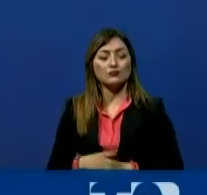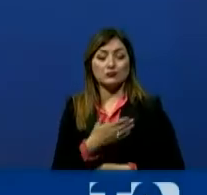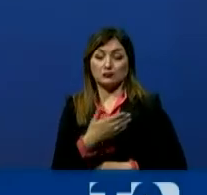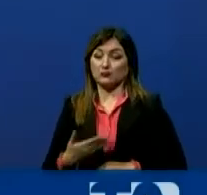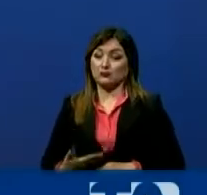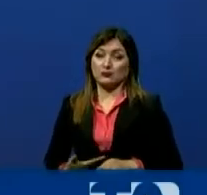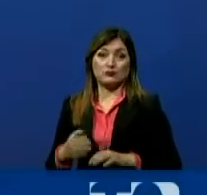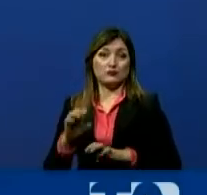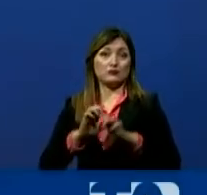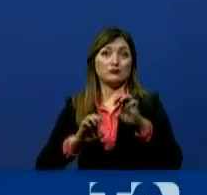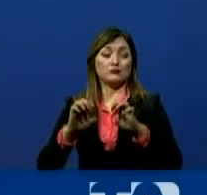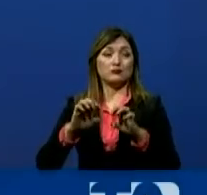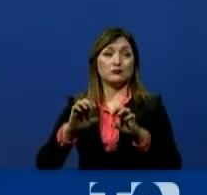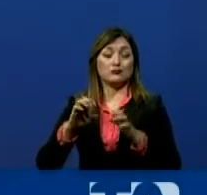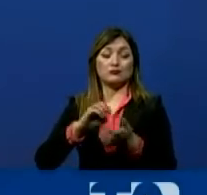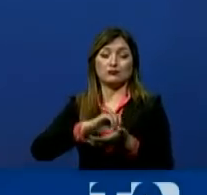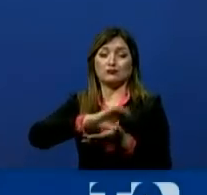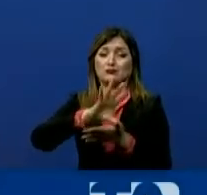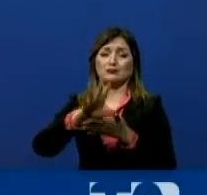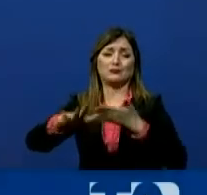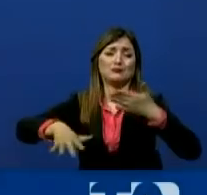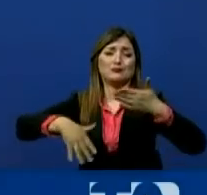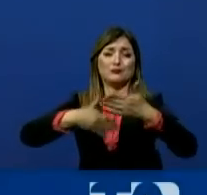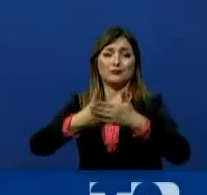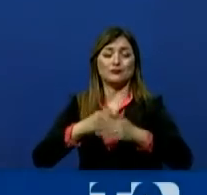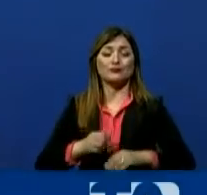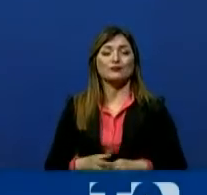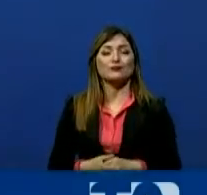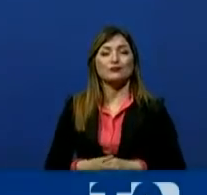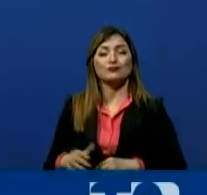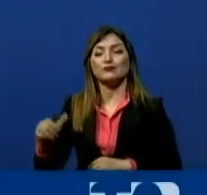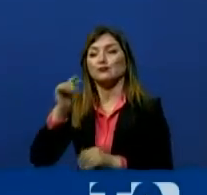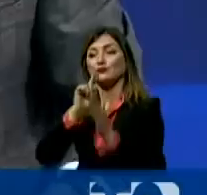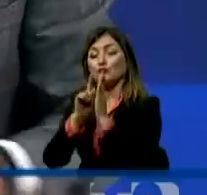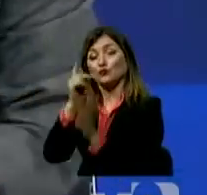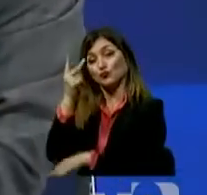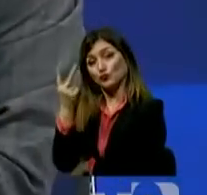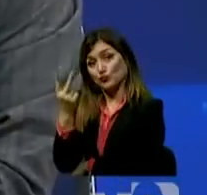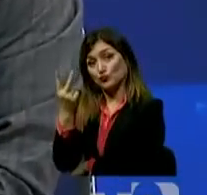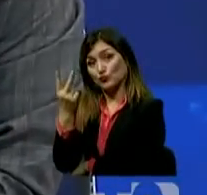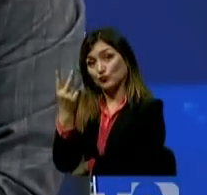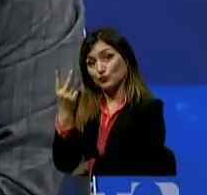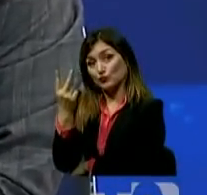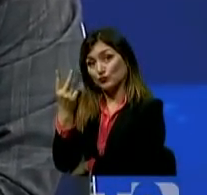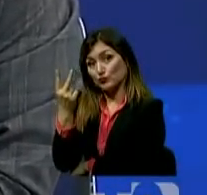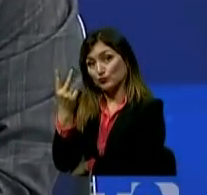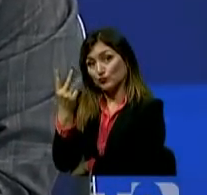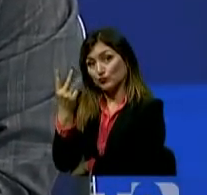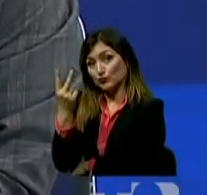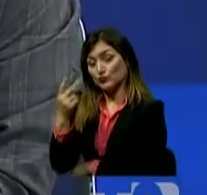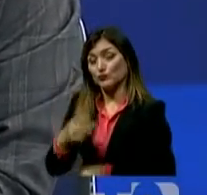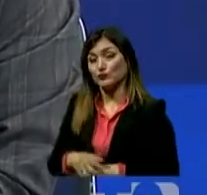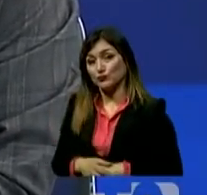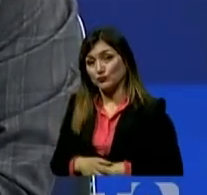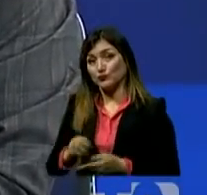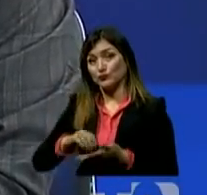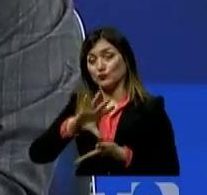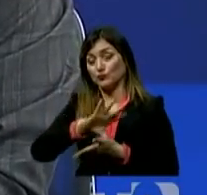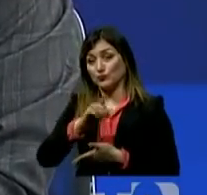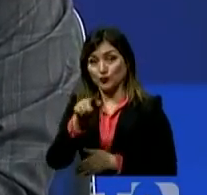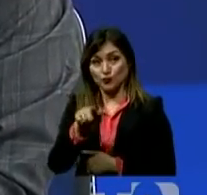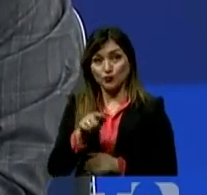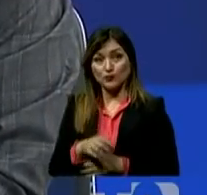la presidenta, las comisiones y todos los asambleístas. Ok, ayer se presentaron dos denuncias que tienen que llegar alcalde,